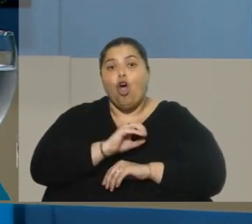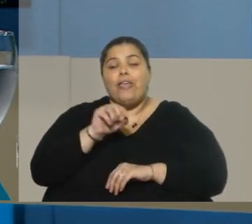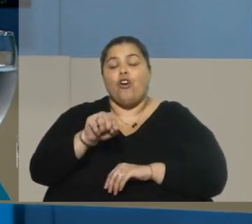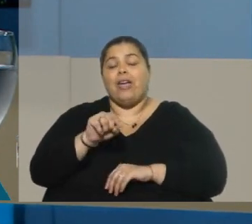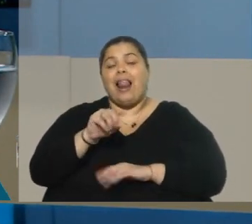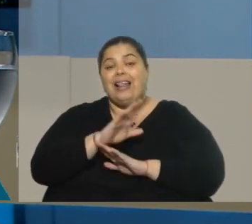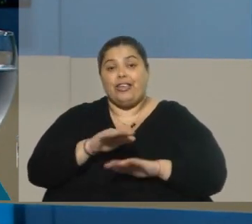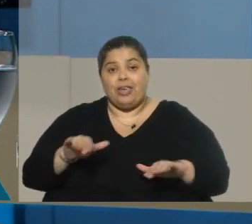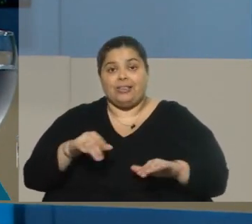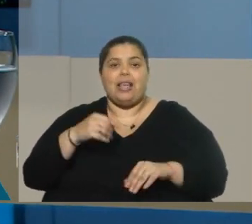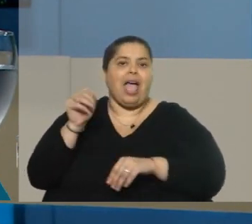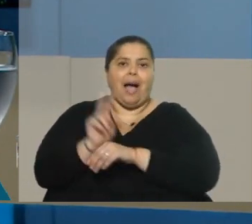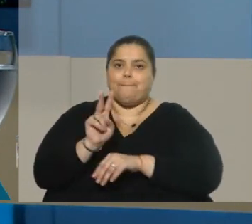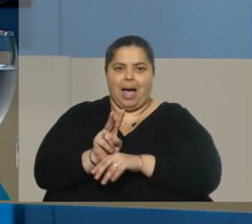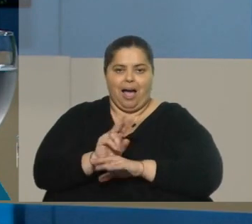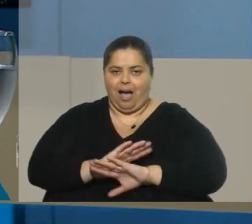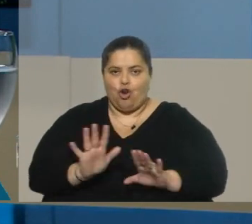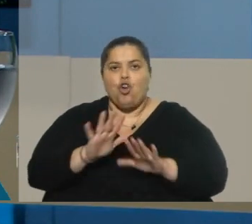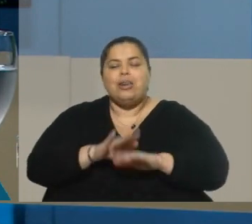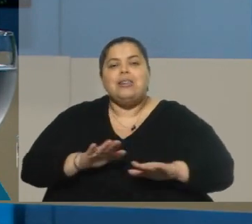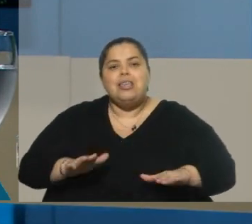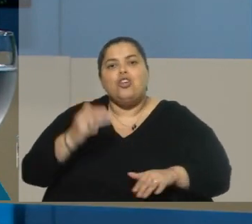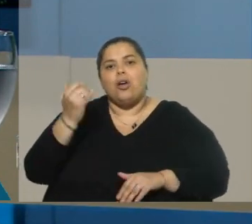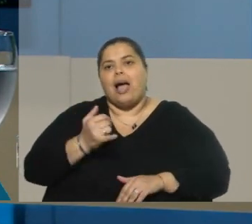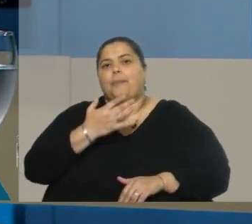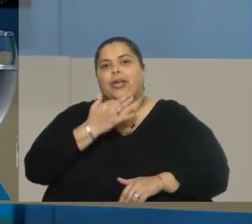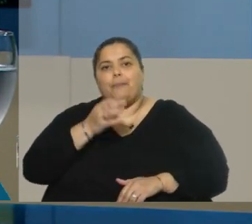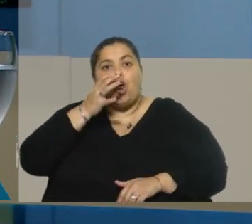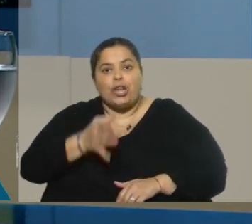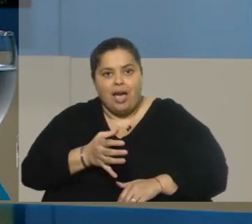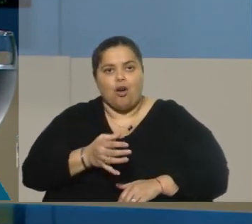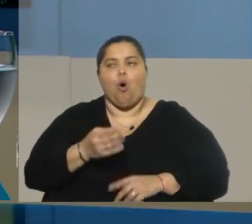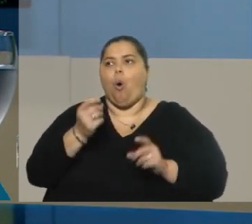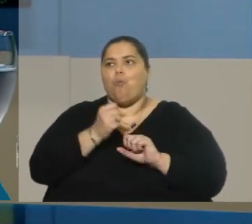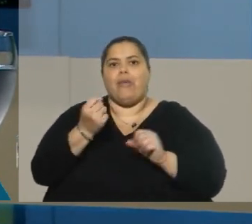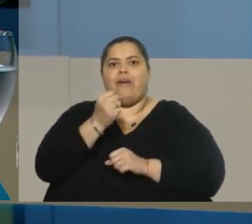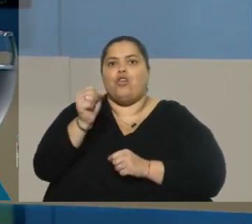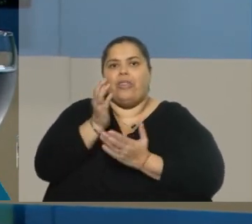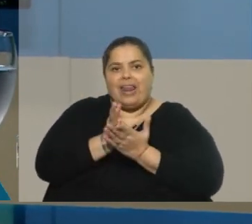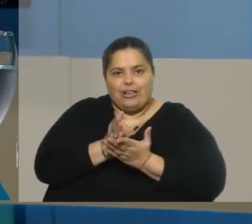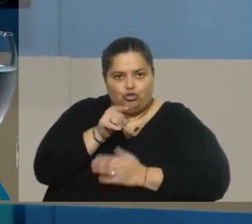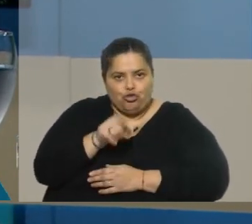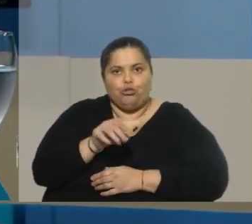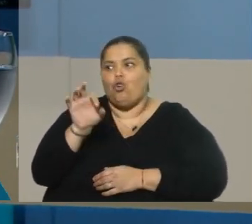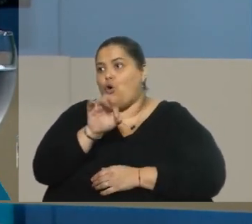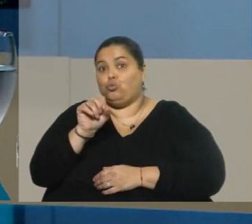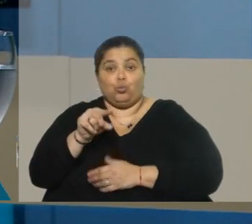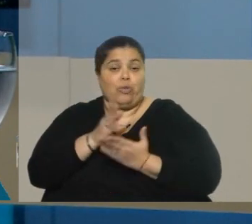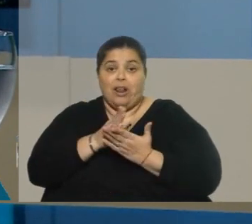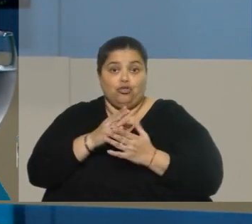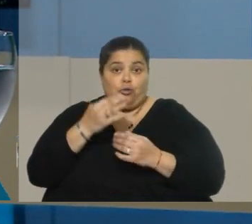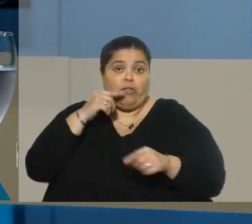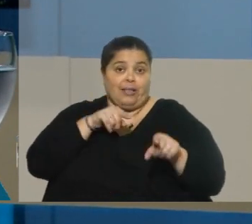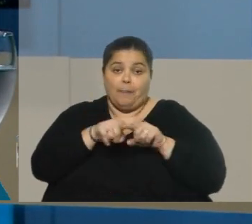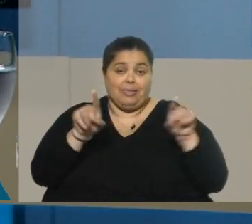competencia, los niños que están sujetos a un riesgo de vulneración de derechos o directamente sus derechos son vulnerados y